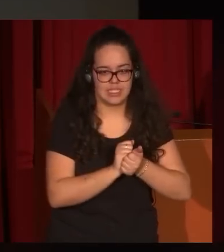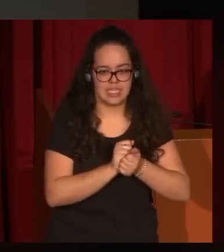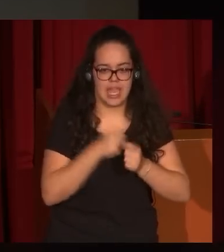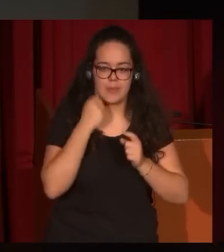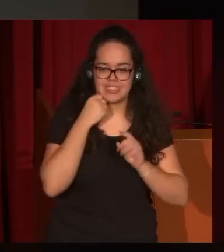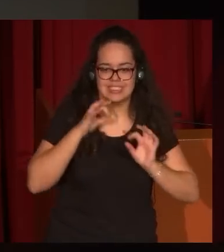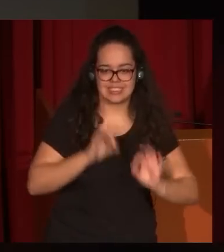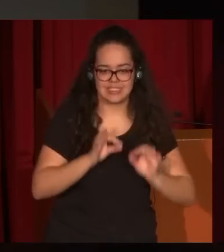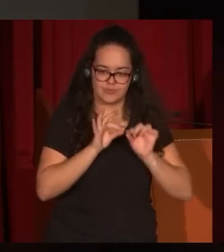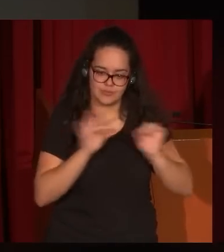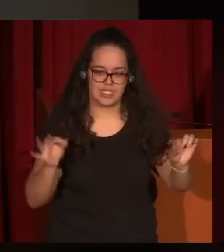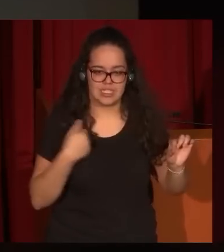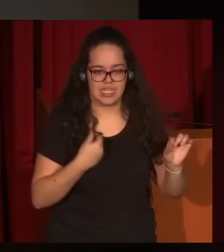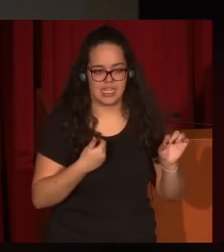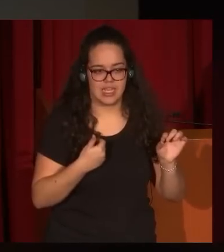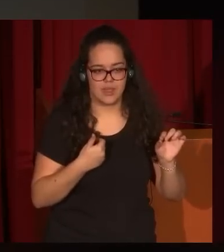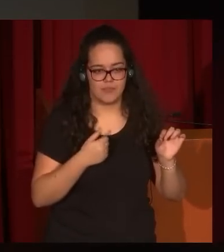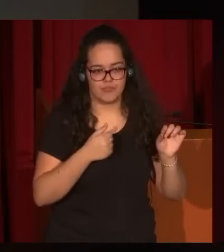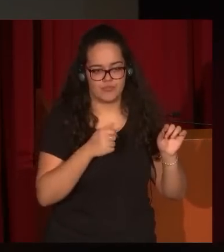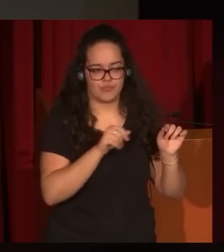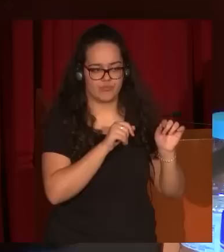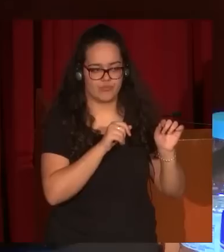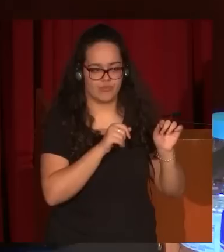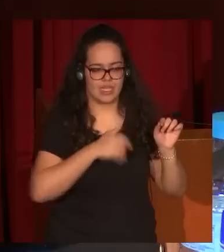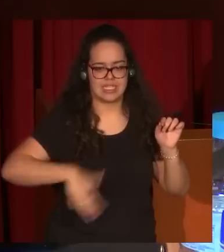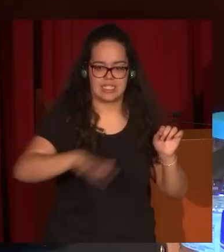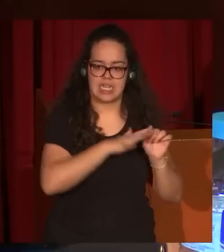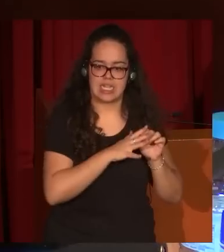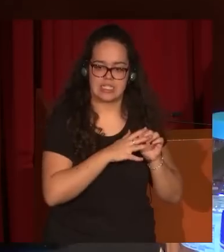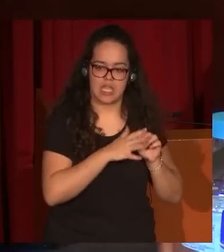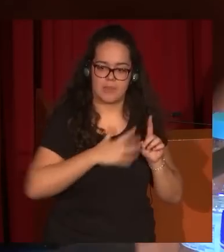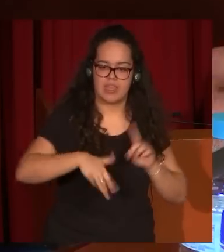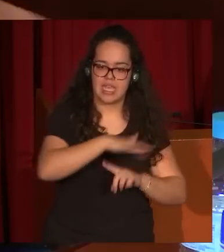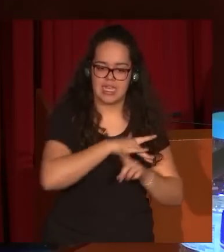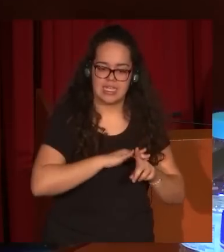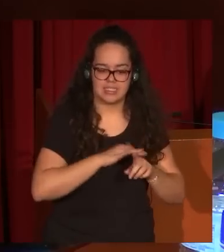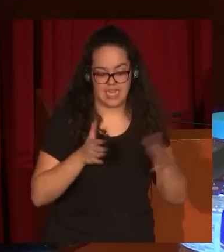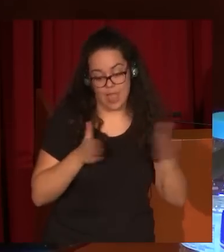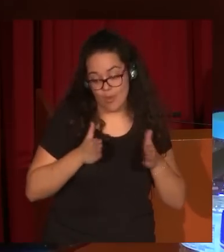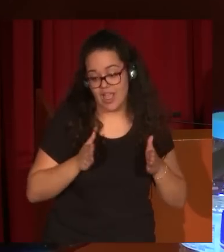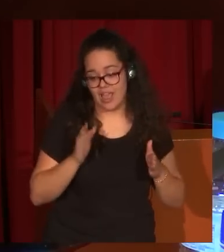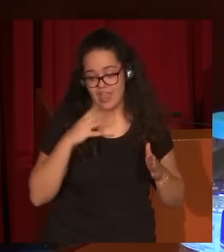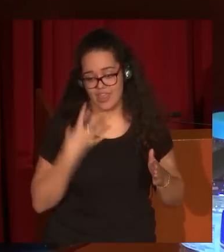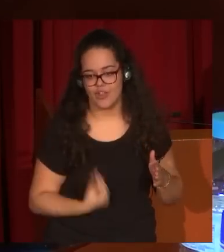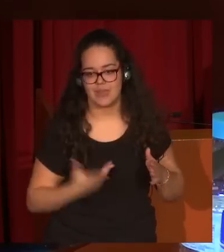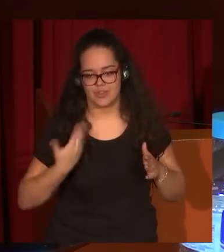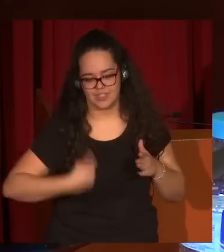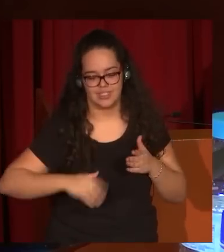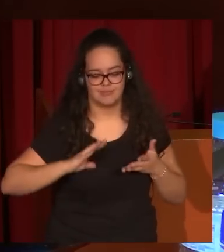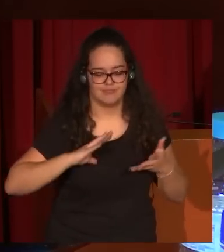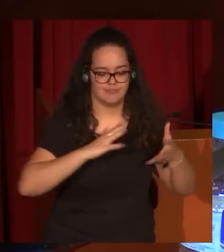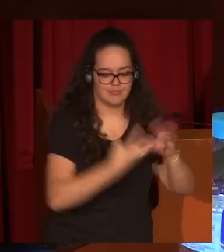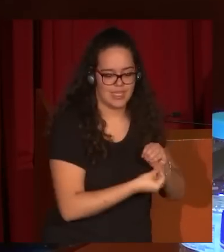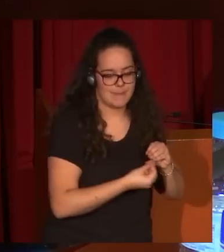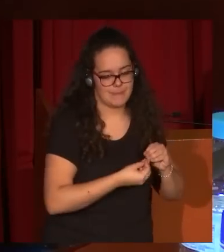escenas ambientadas en los tiempos de Goya, pero ya interpretadas con un lenguaje mucho